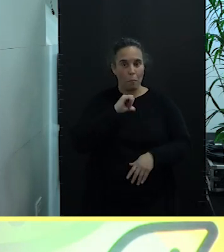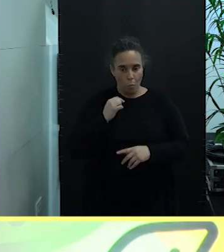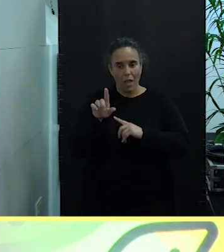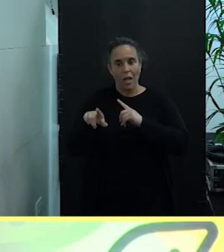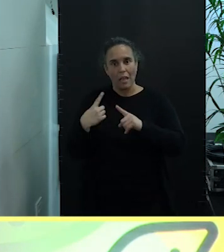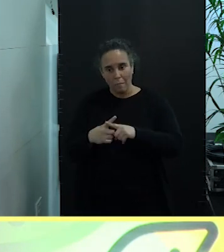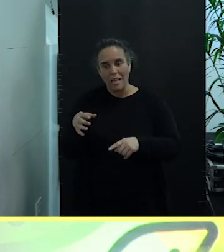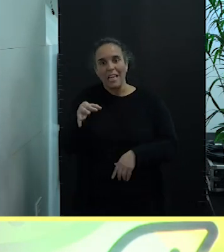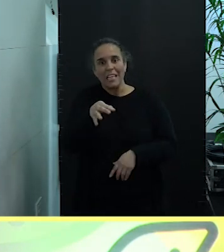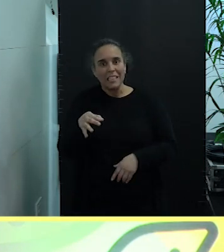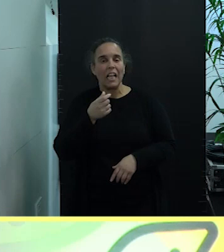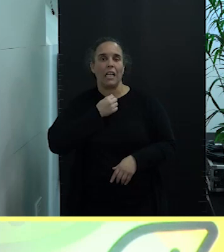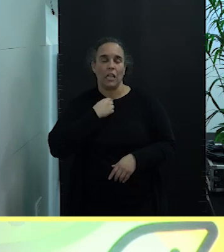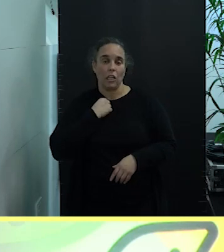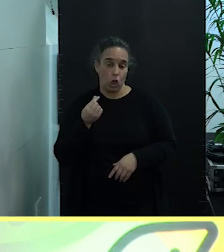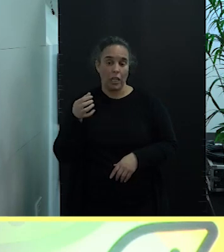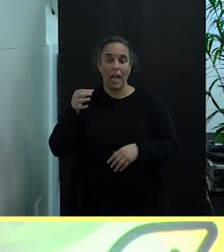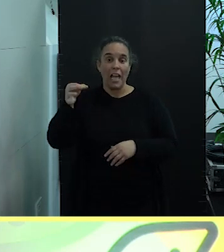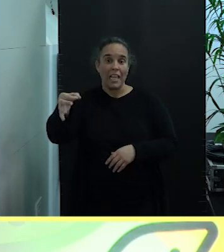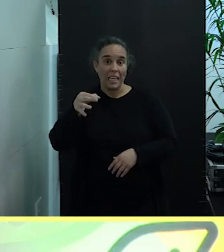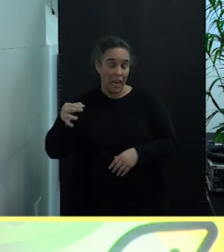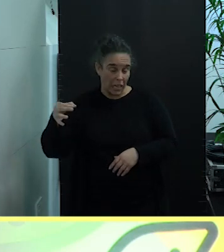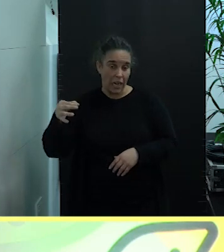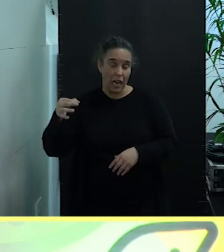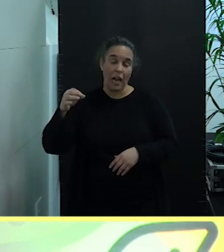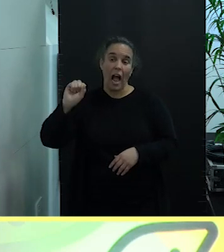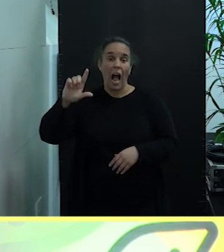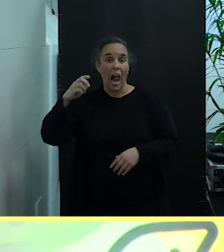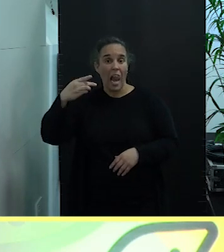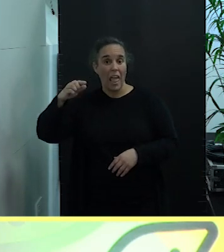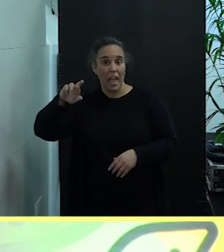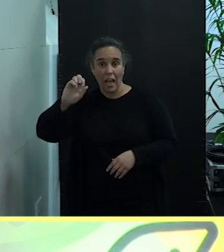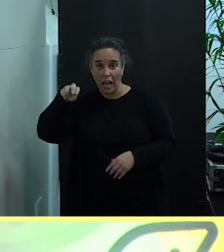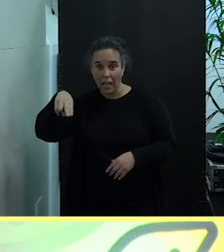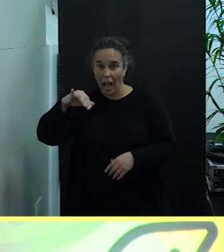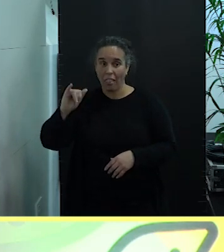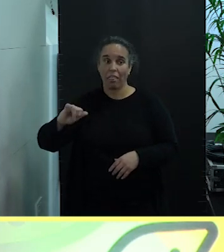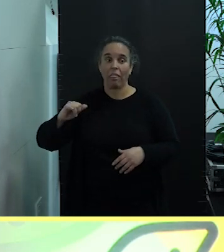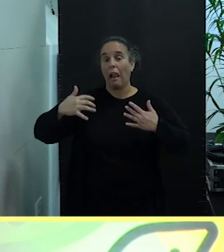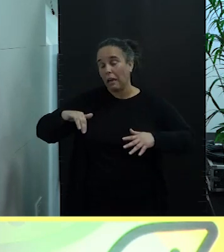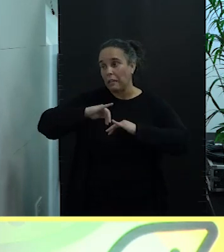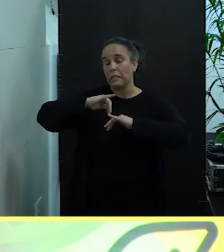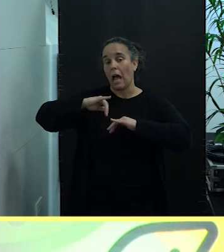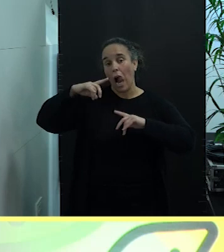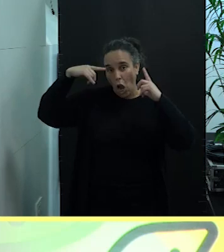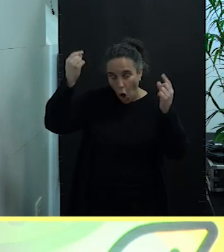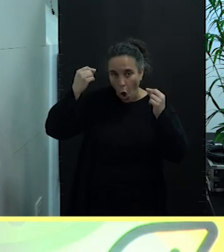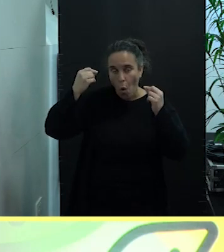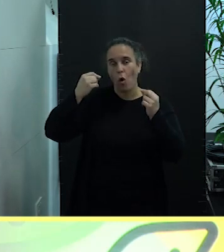y por los islotes de Alegranza, Lobos, Montaña Clara, Roque del Este y Roque del Oeste.